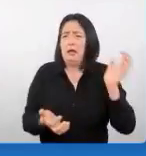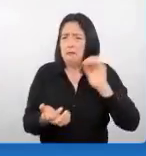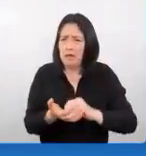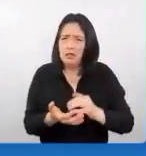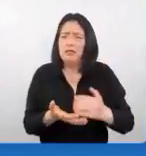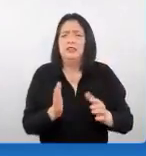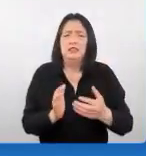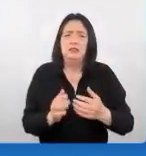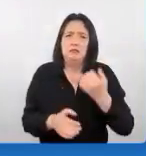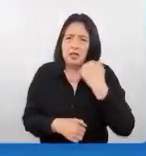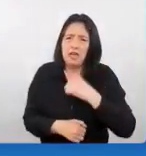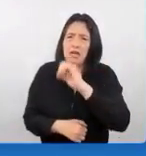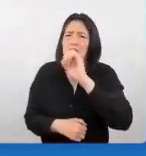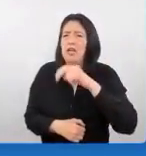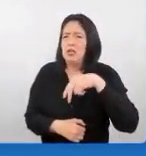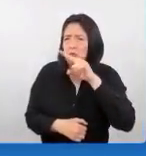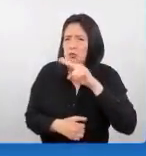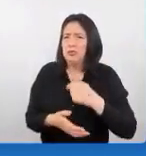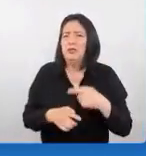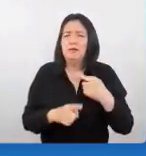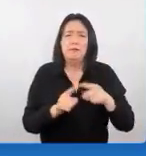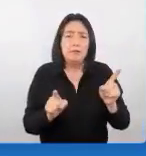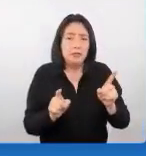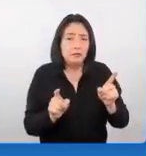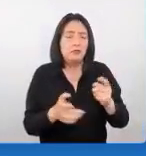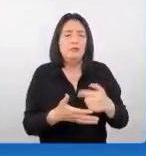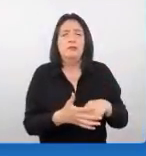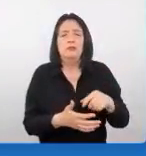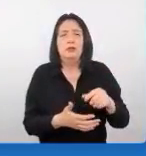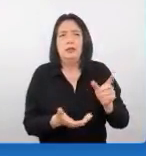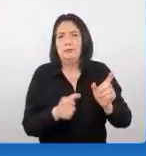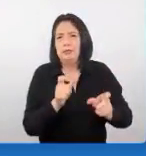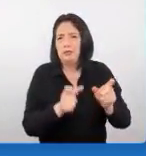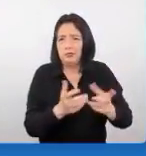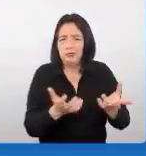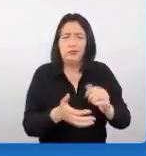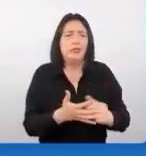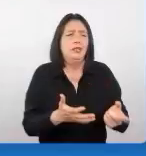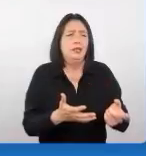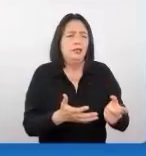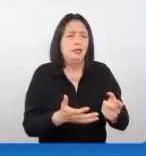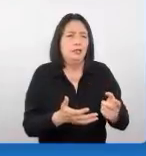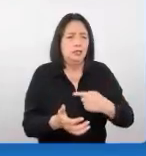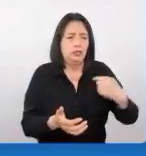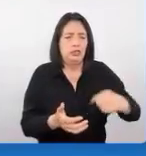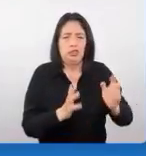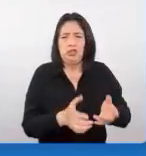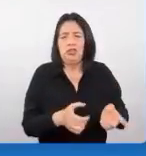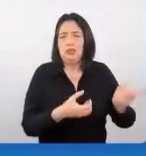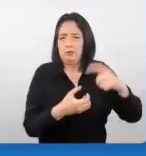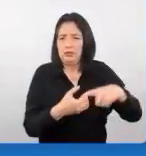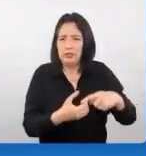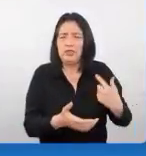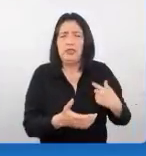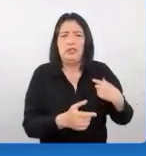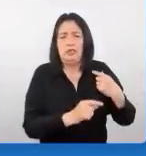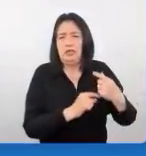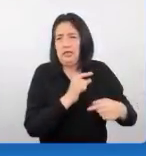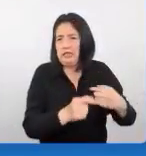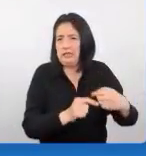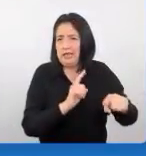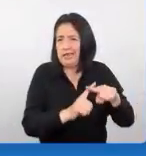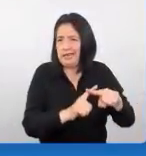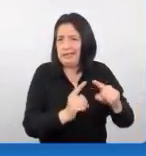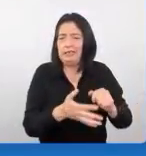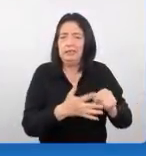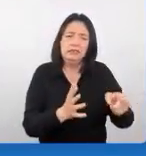zonas del norte pero en el caso de los chinos que pertenecen a una edad por ejemplo de la generación X suelen